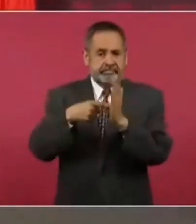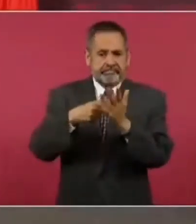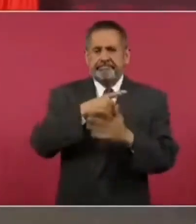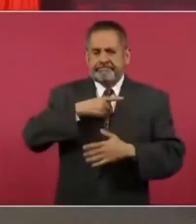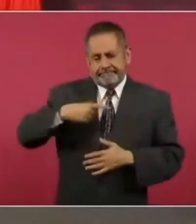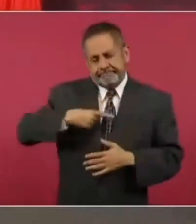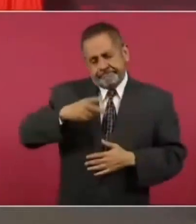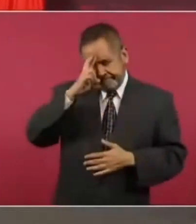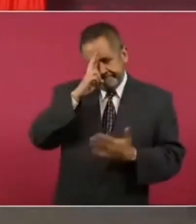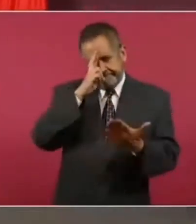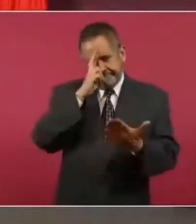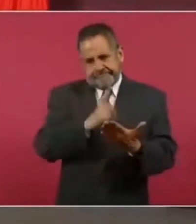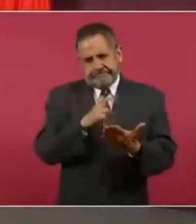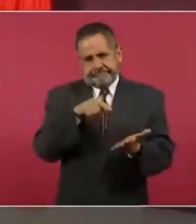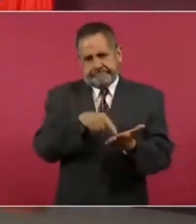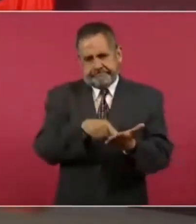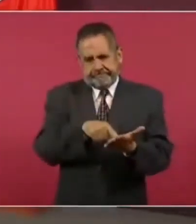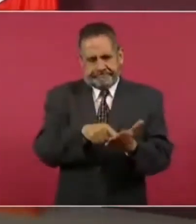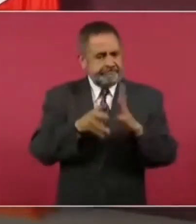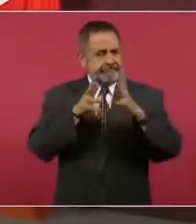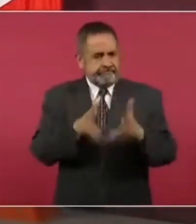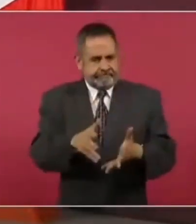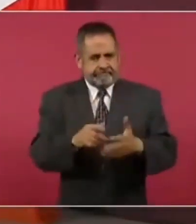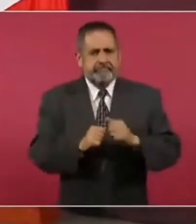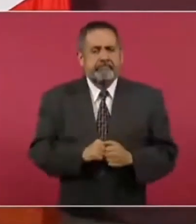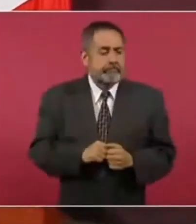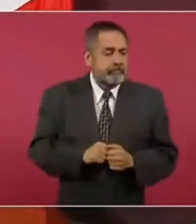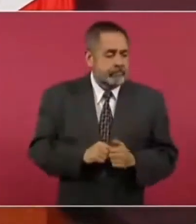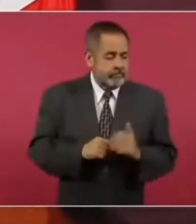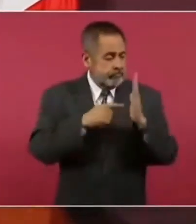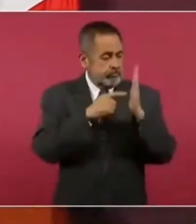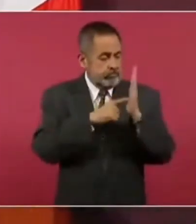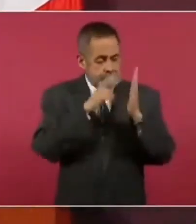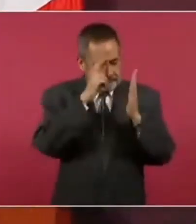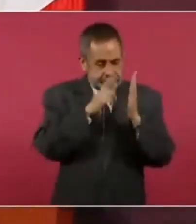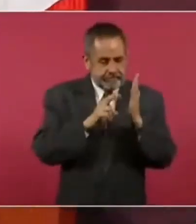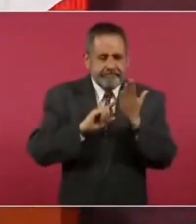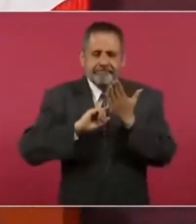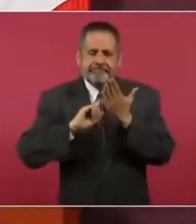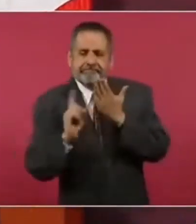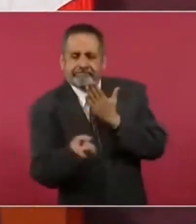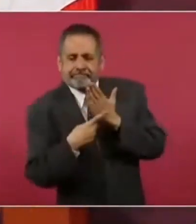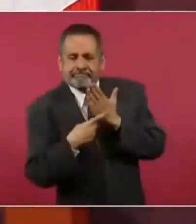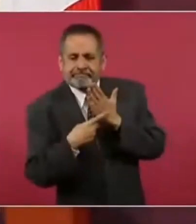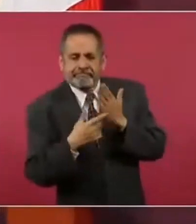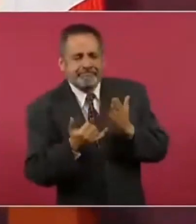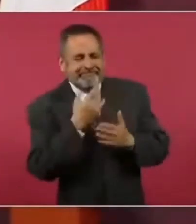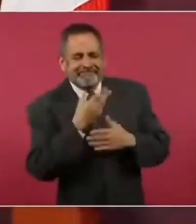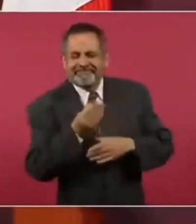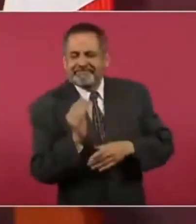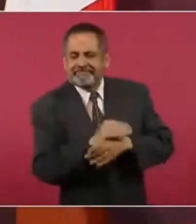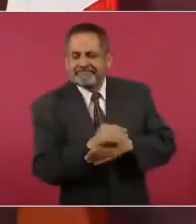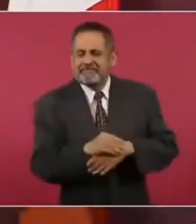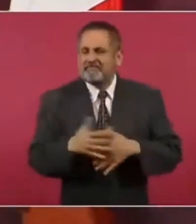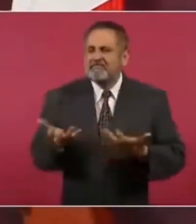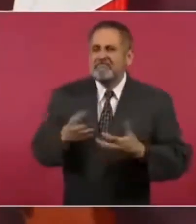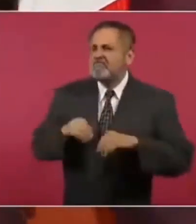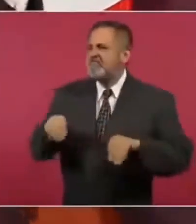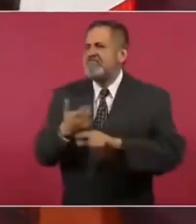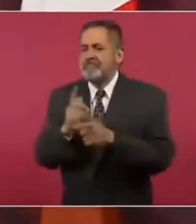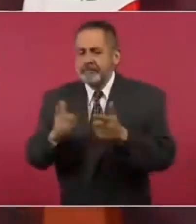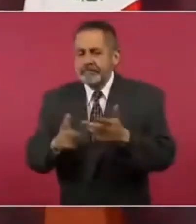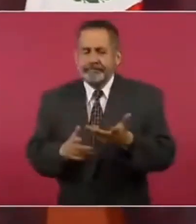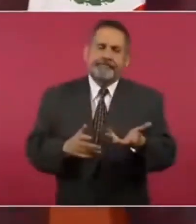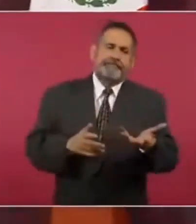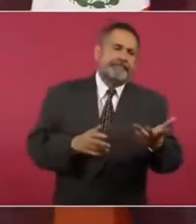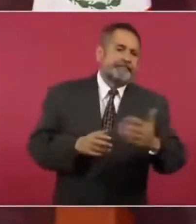respetar en la forma para violarse en el fondo entonces como en